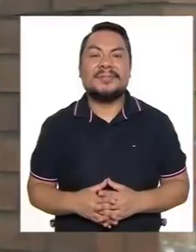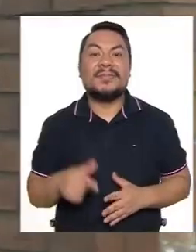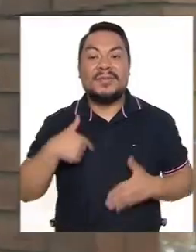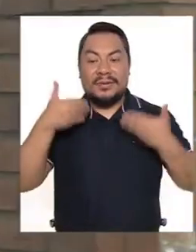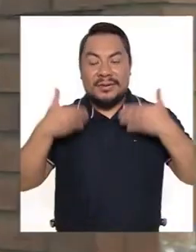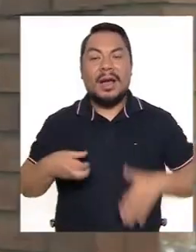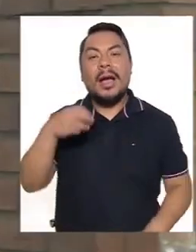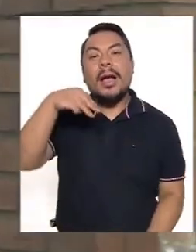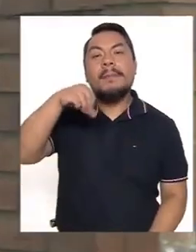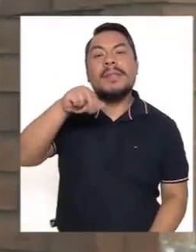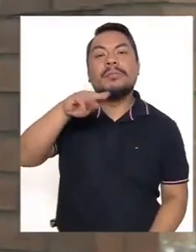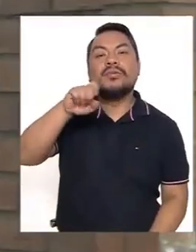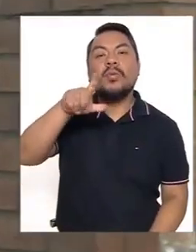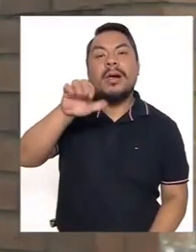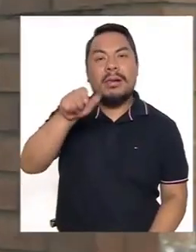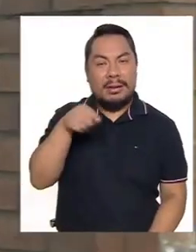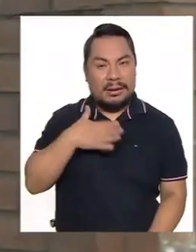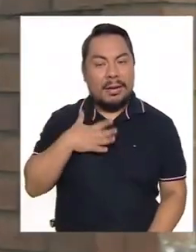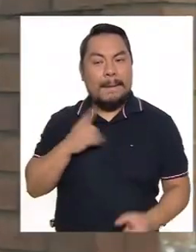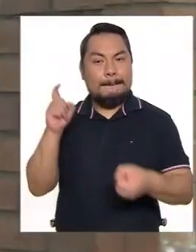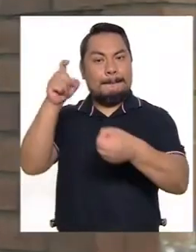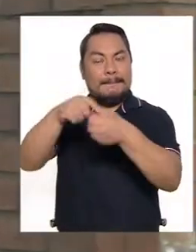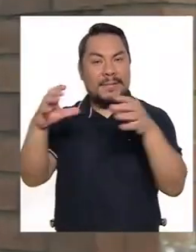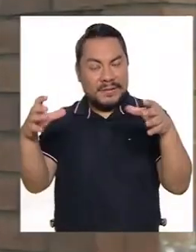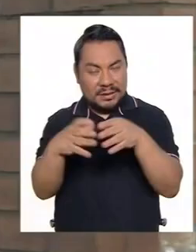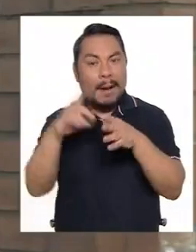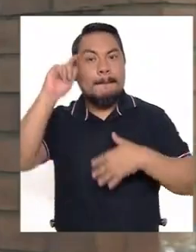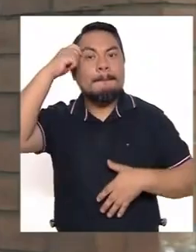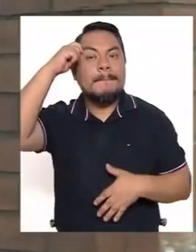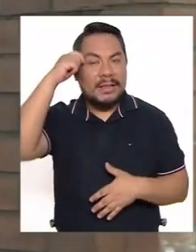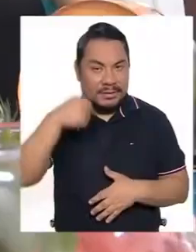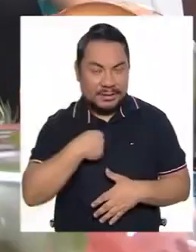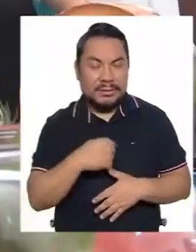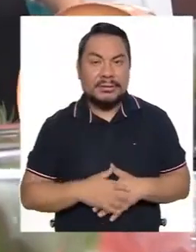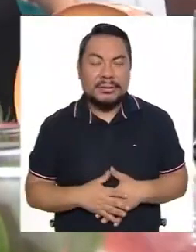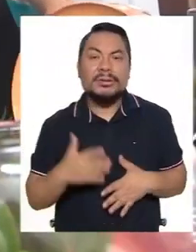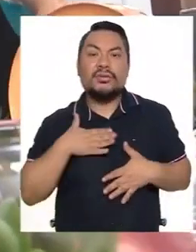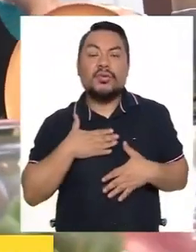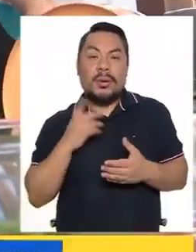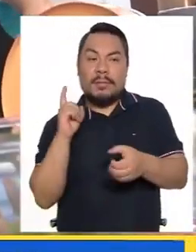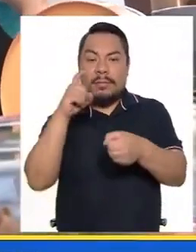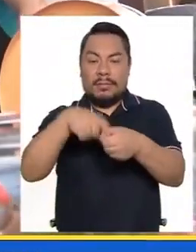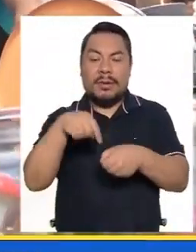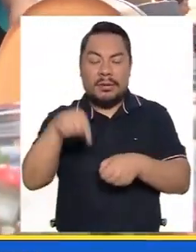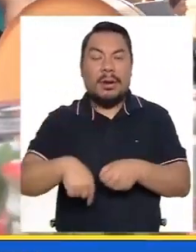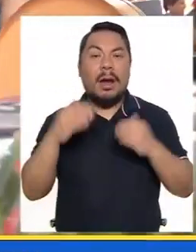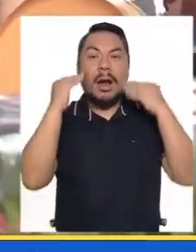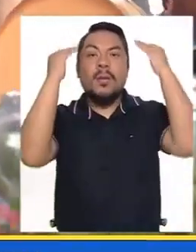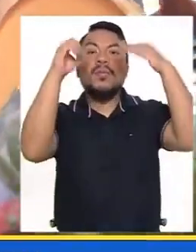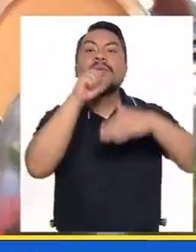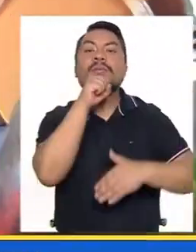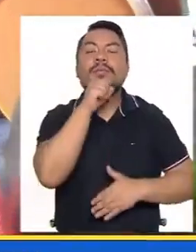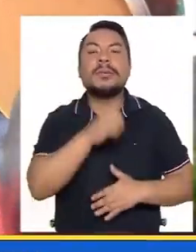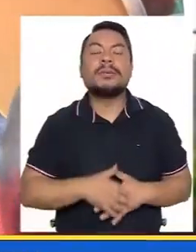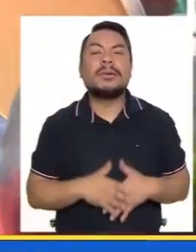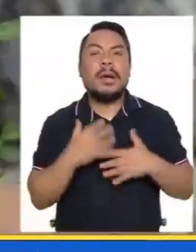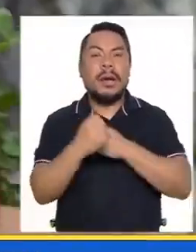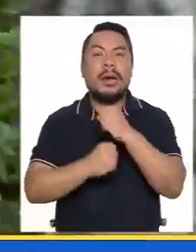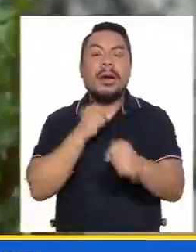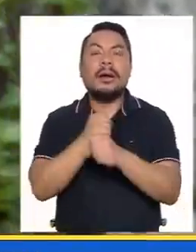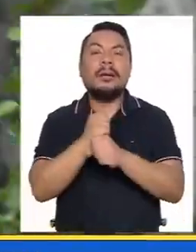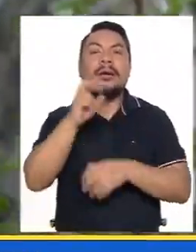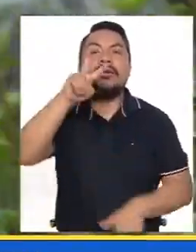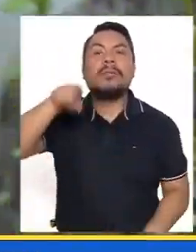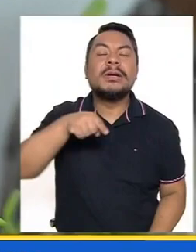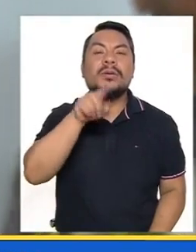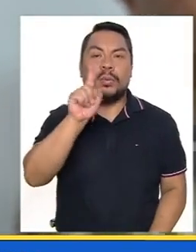Soy la señora Manuela Ginki, participante del SIAM de Magdalena del Mar. Yo participo acá en el Adulto Mayor desde el